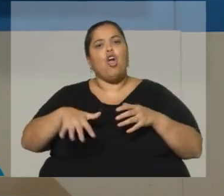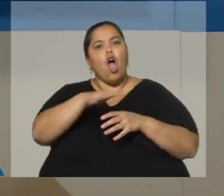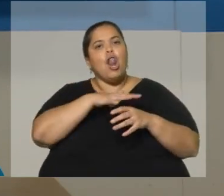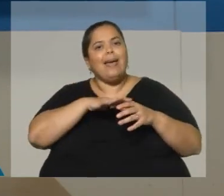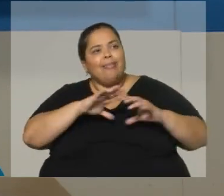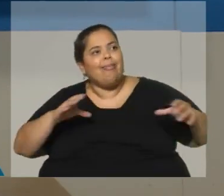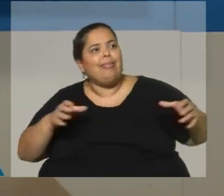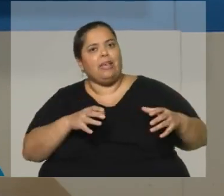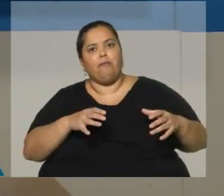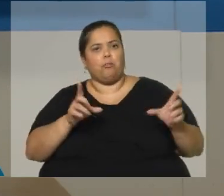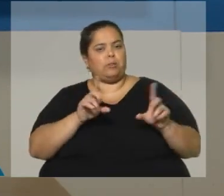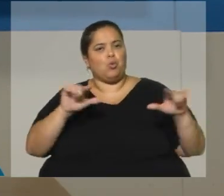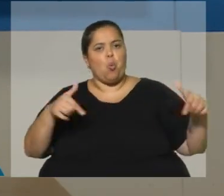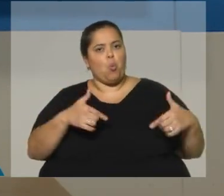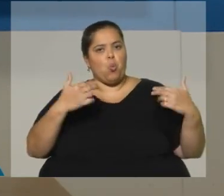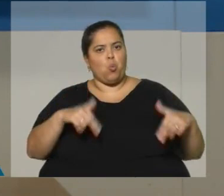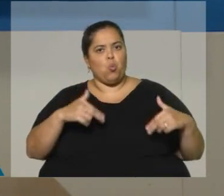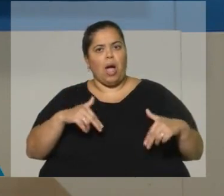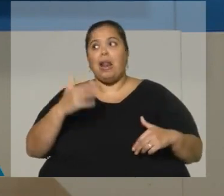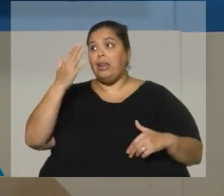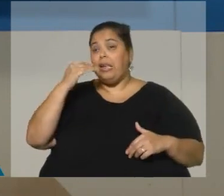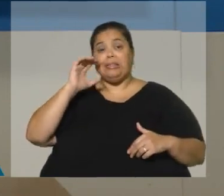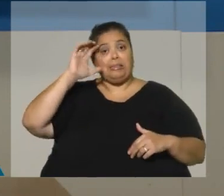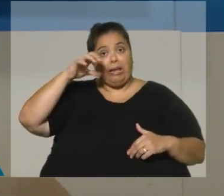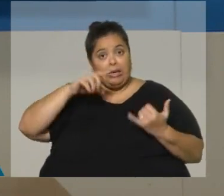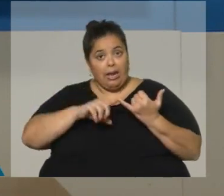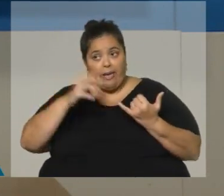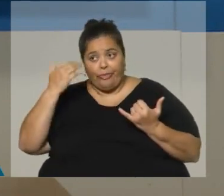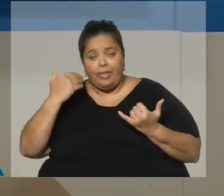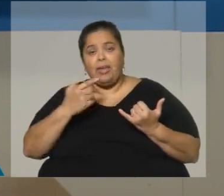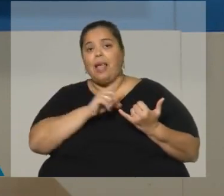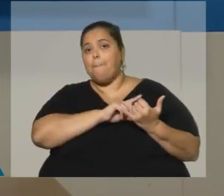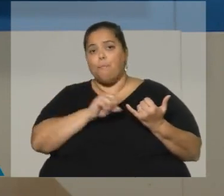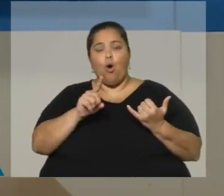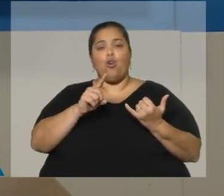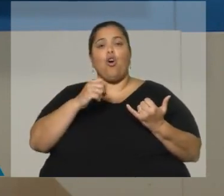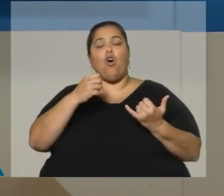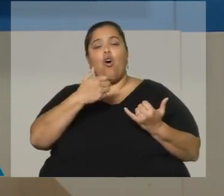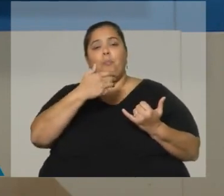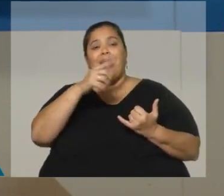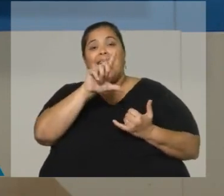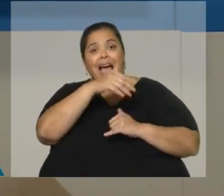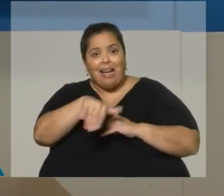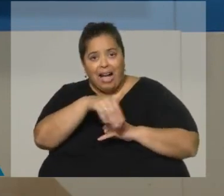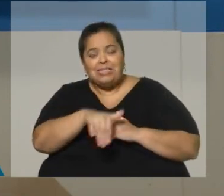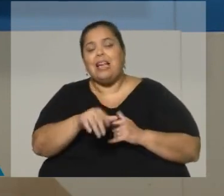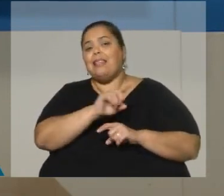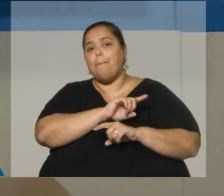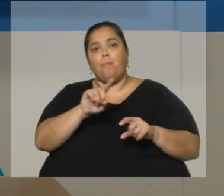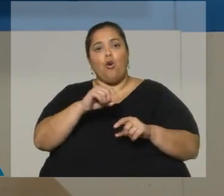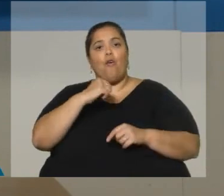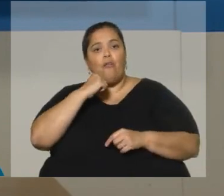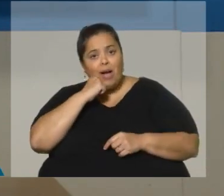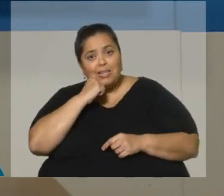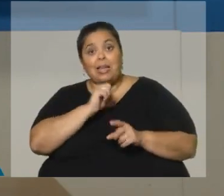senador Manini Ríos. Ni en el gobierno de Sanguinetti, ni en el gobierno de la calle, ni en el gobierno de Valle,